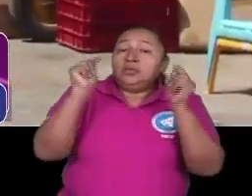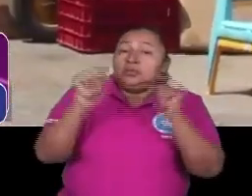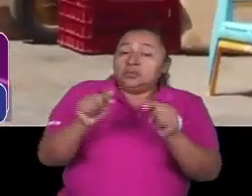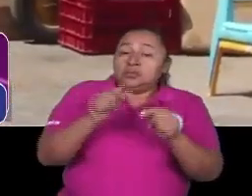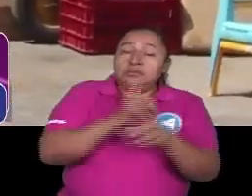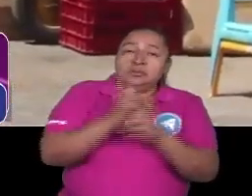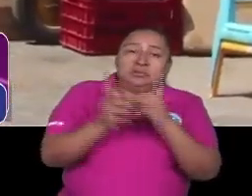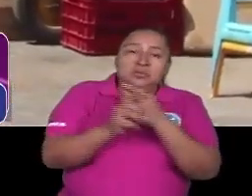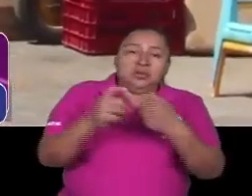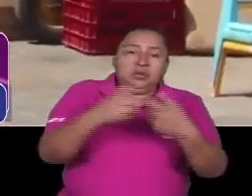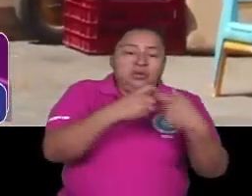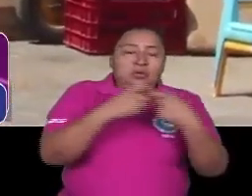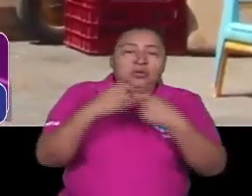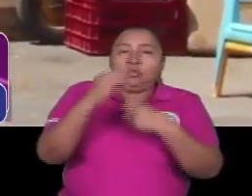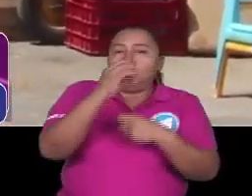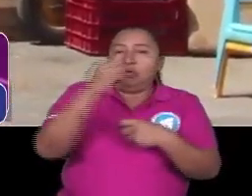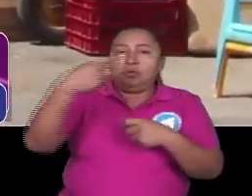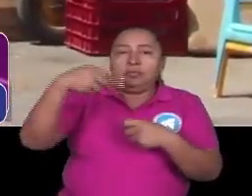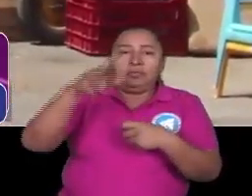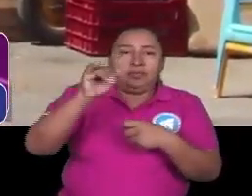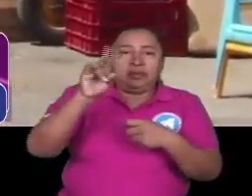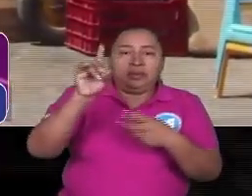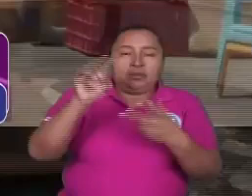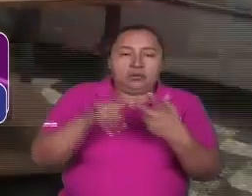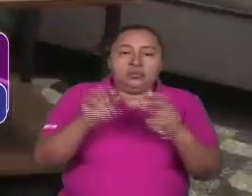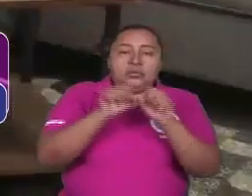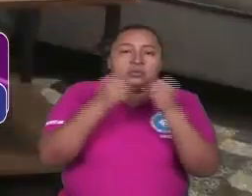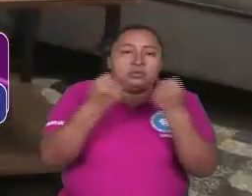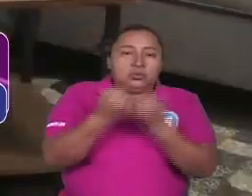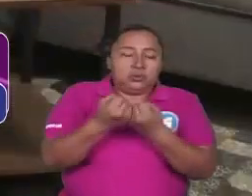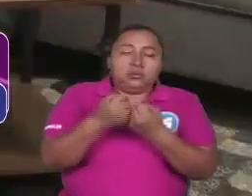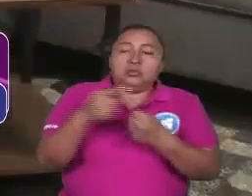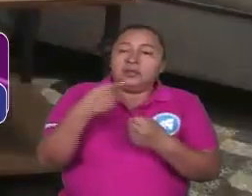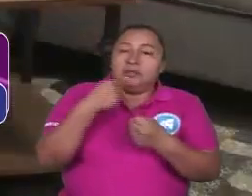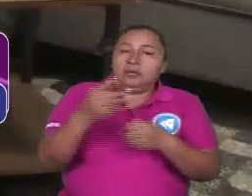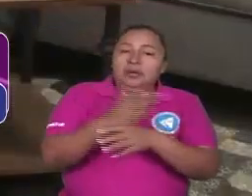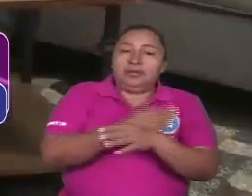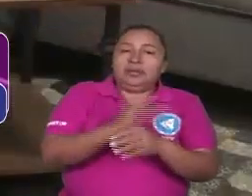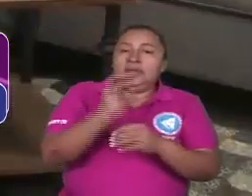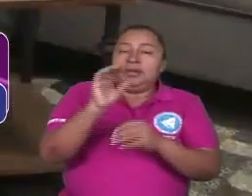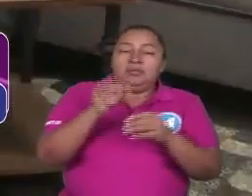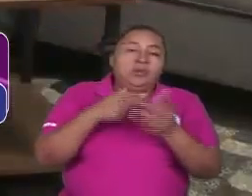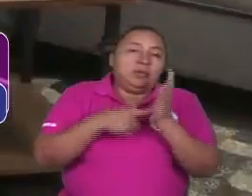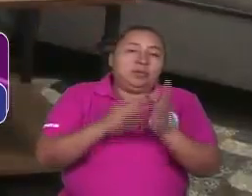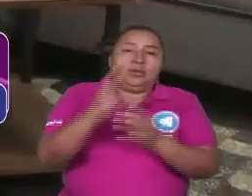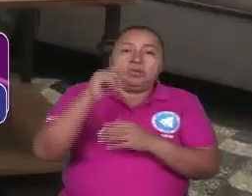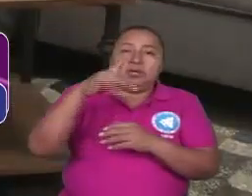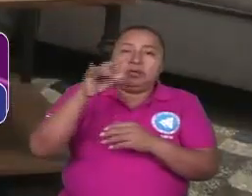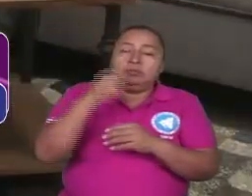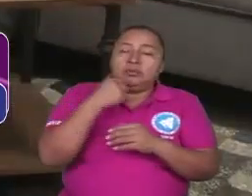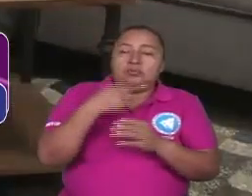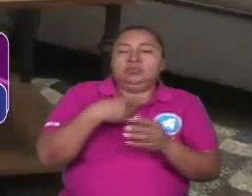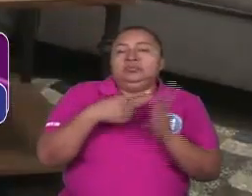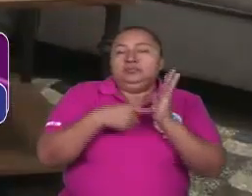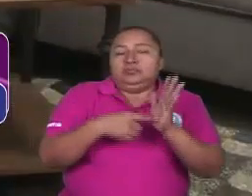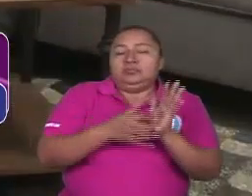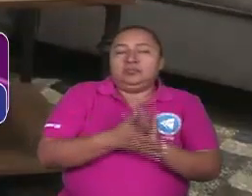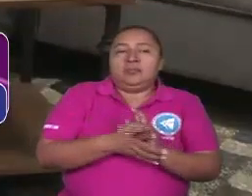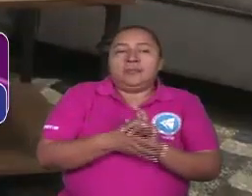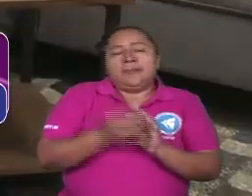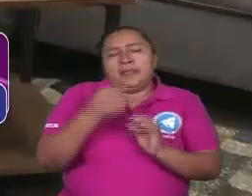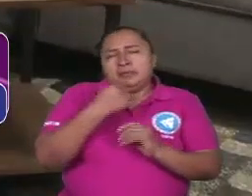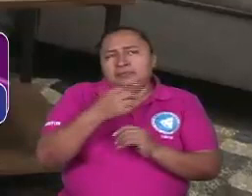los cooperados entran los que están dentro de las asociaciones y usted lo mencionaba en el campo por ejemplo nosotros hemos hecho esfuerzos